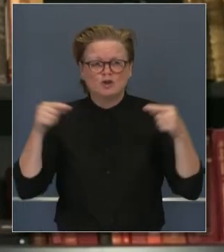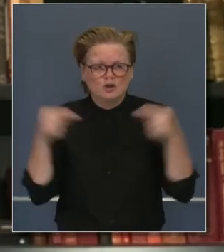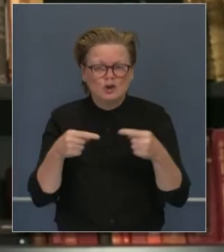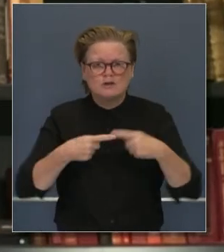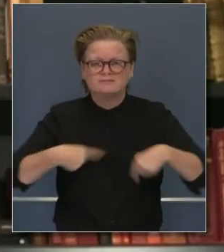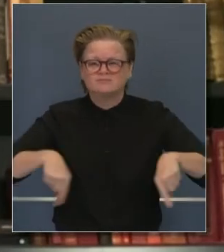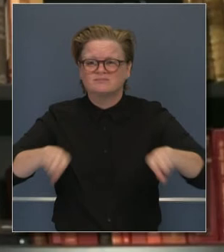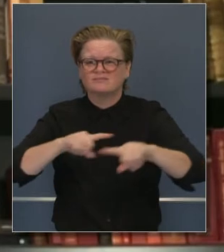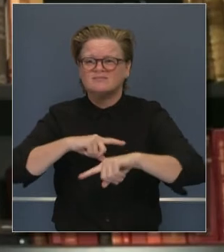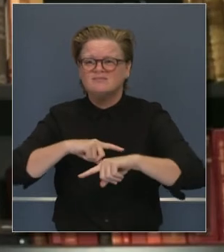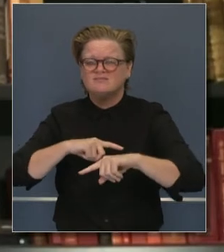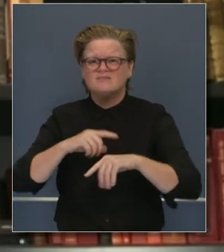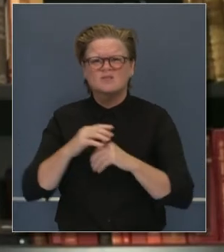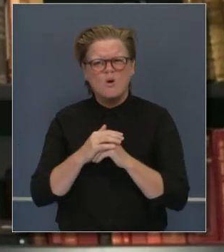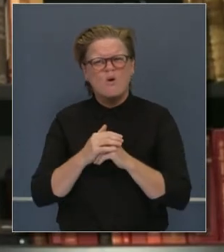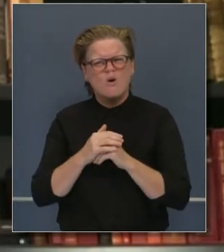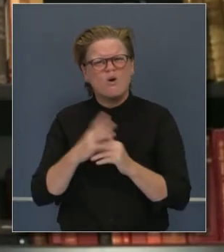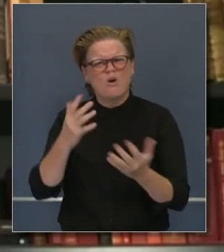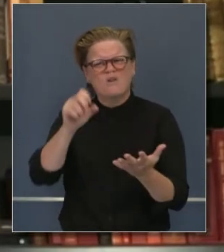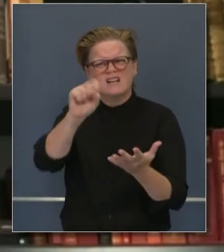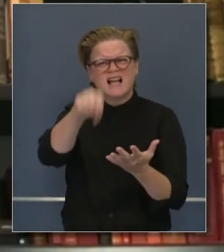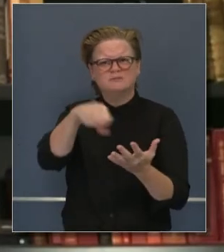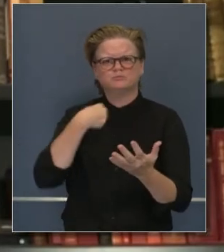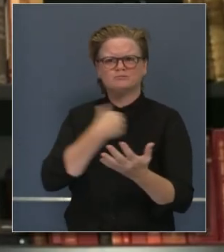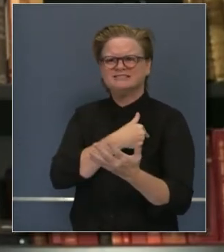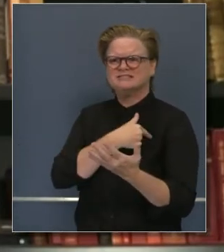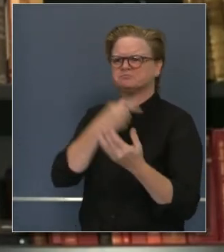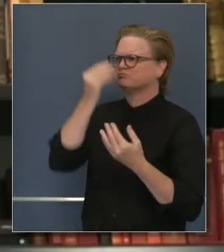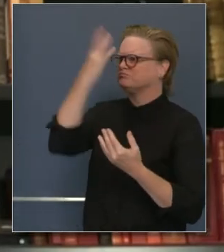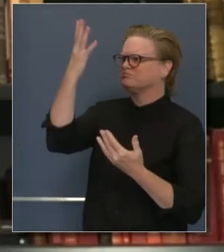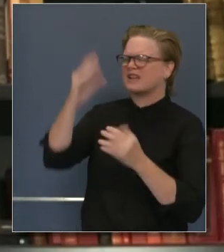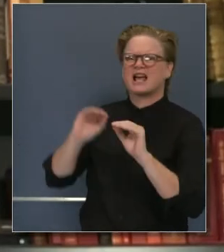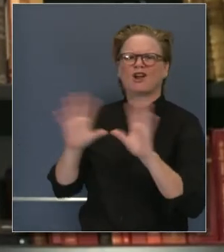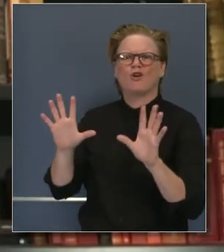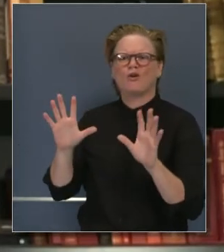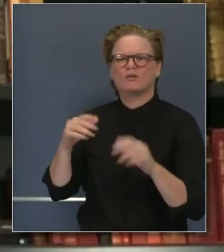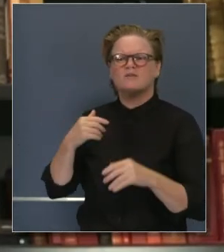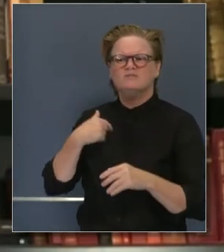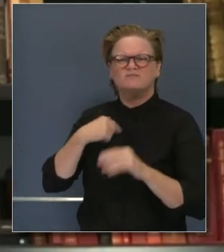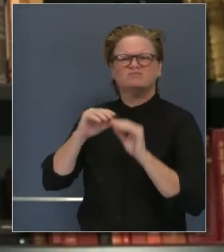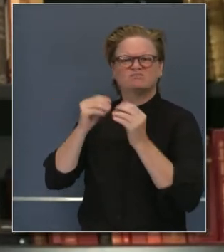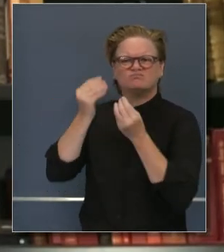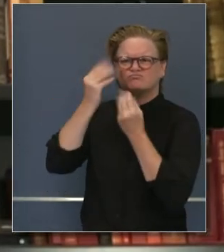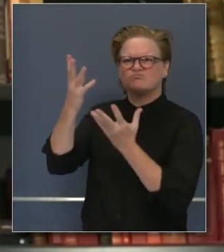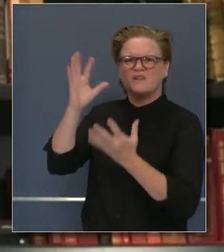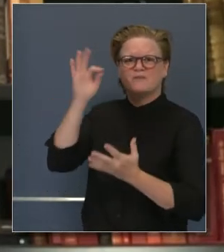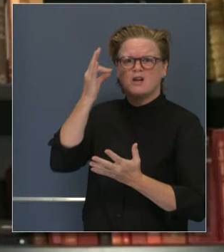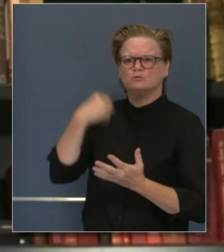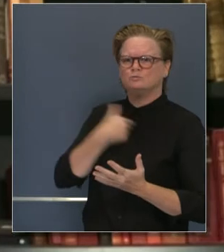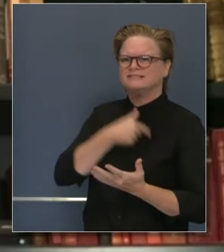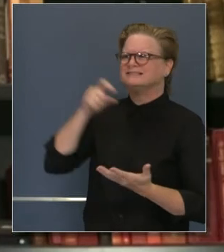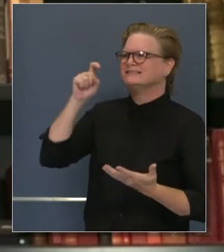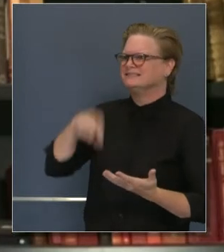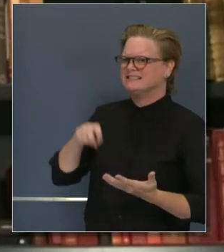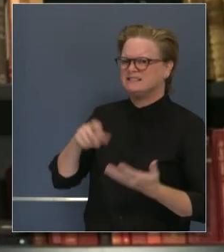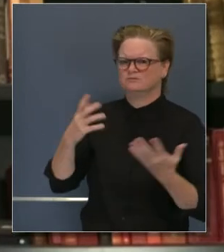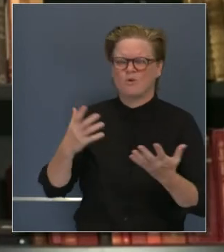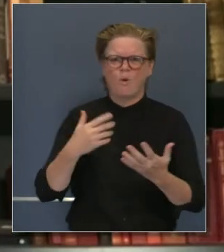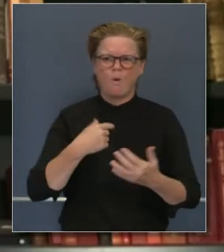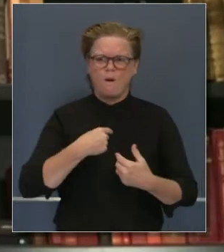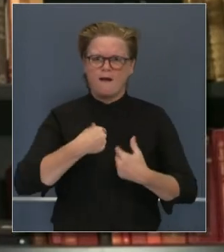vulnerables. Así que todo esto entra en juego para ponernos en enfoque,